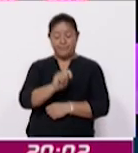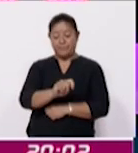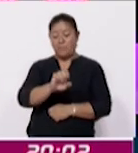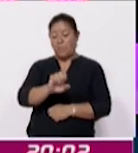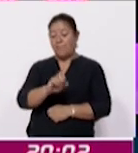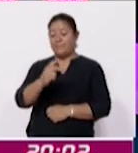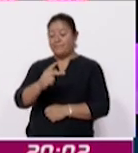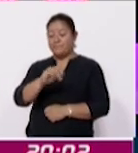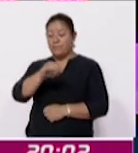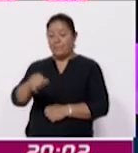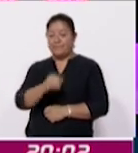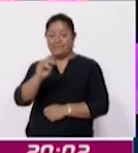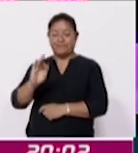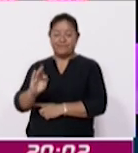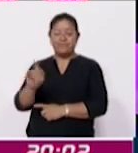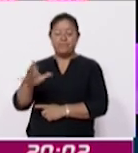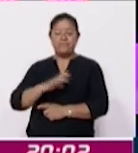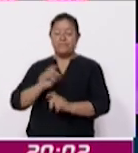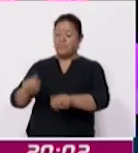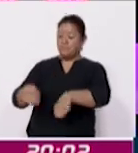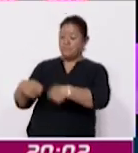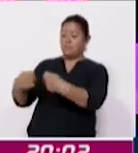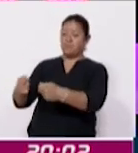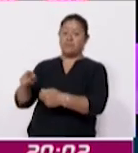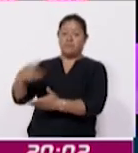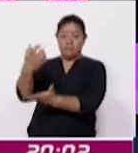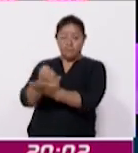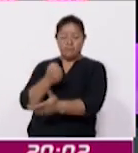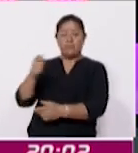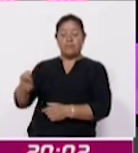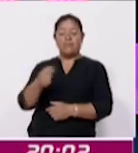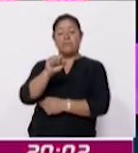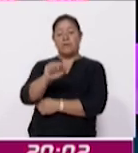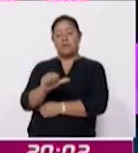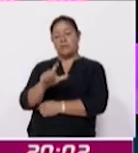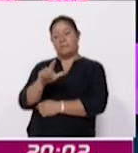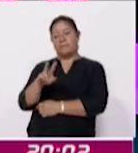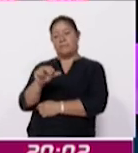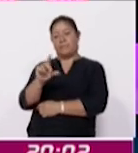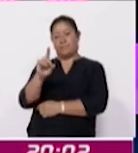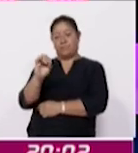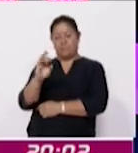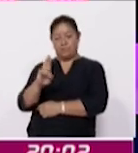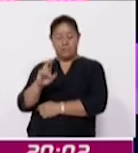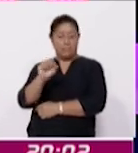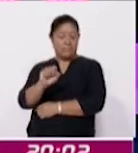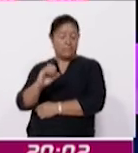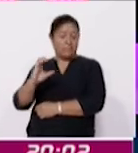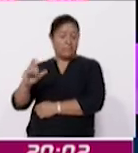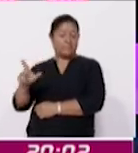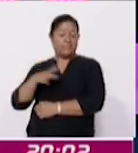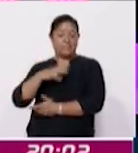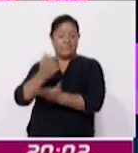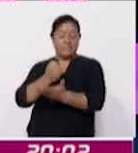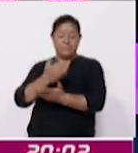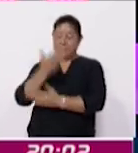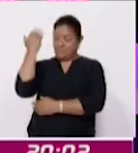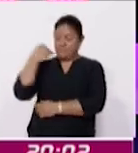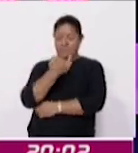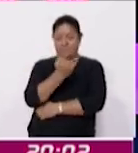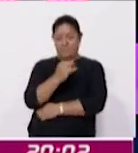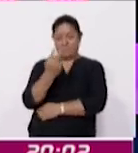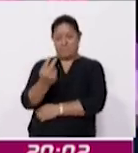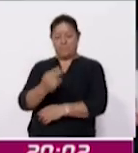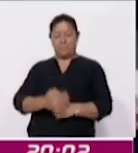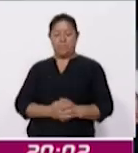Judicial de la Federación le devolvió el triunfo a Salvador Sánchez Zedillo, que obtuvo durante la jornada electoral del pasado 2 de